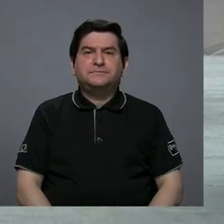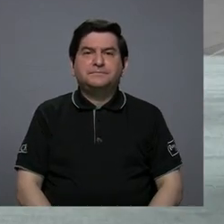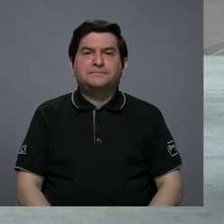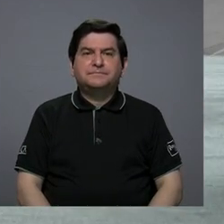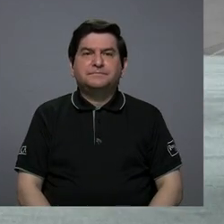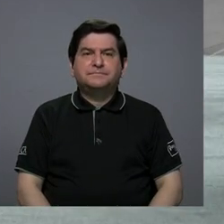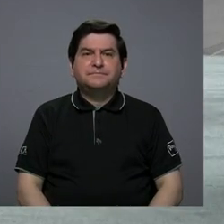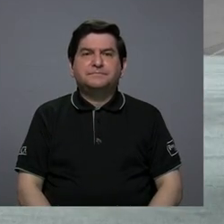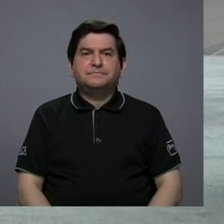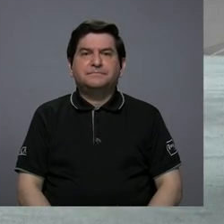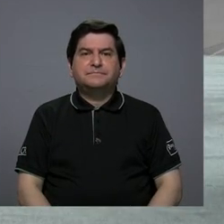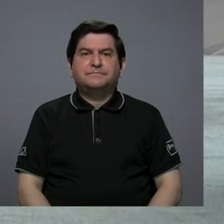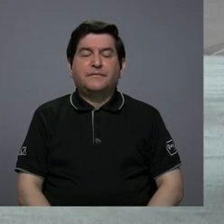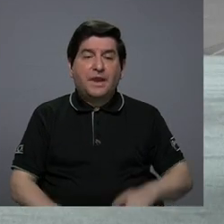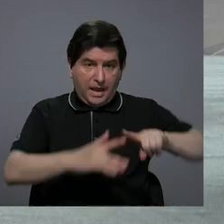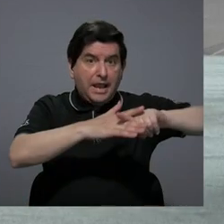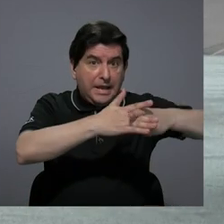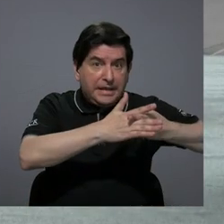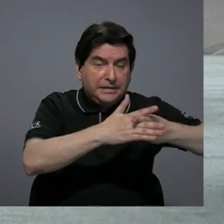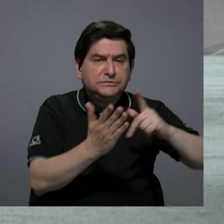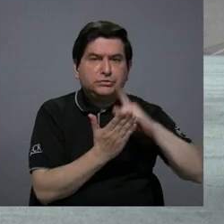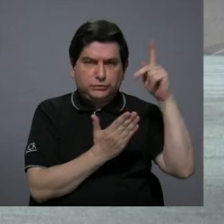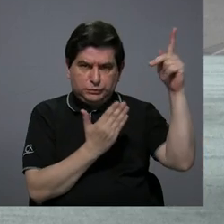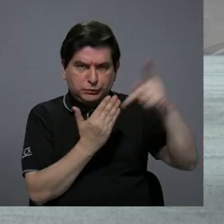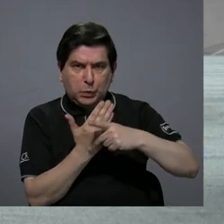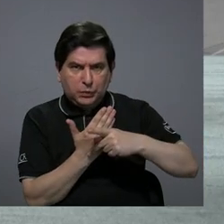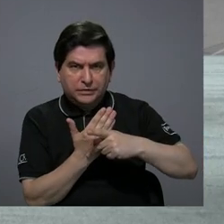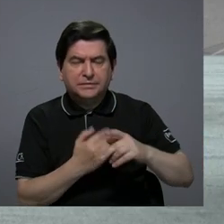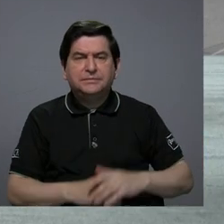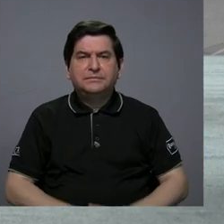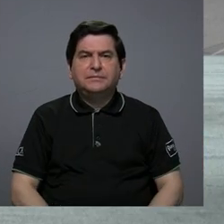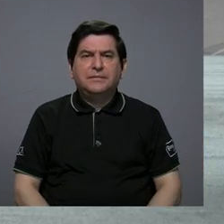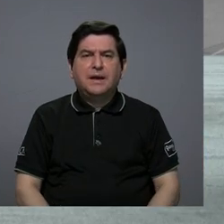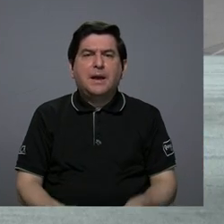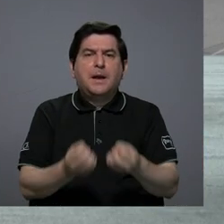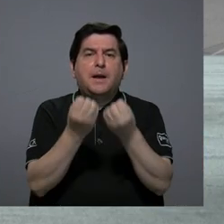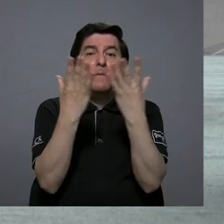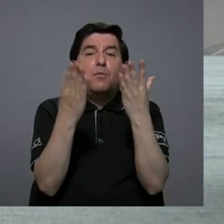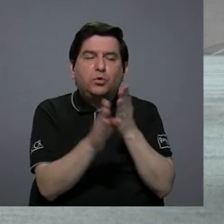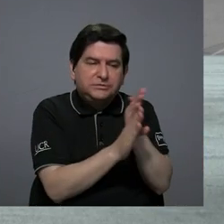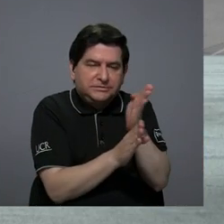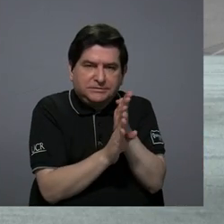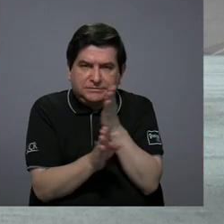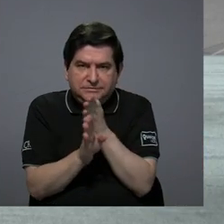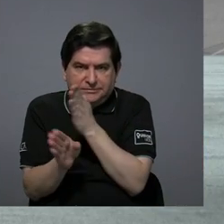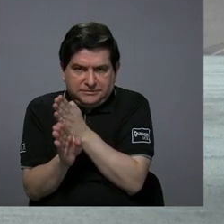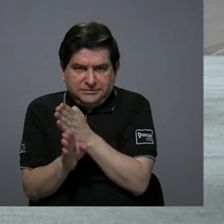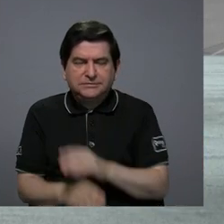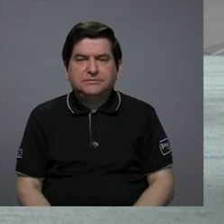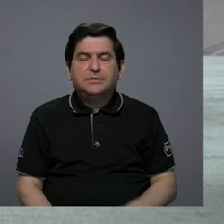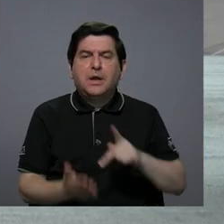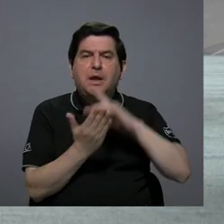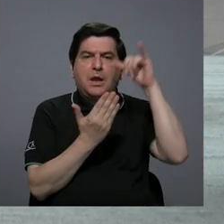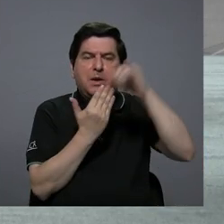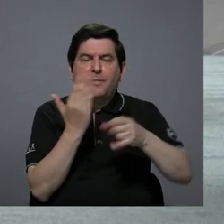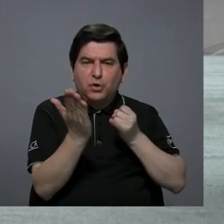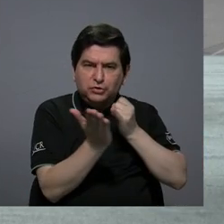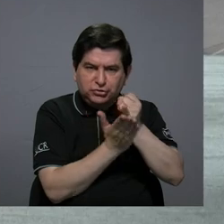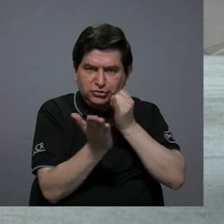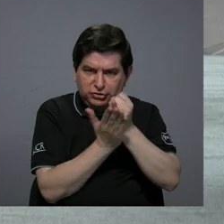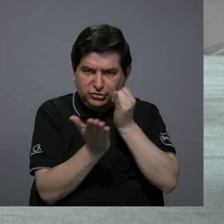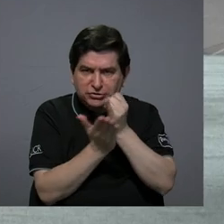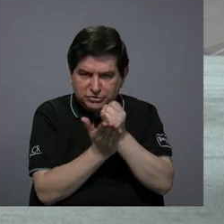Alejandra. Desde su origen el programa es multidisciplinario con proyectos de